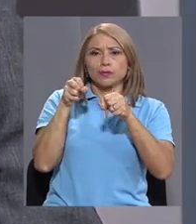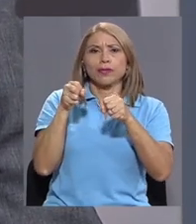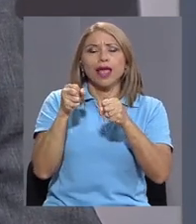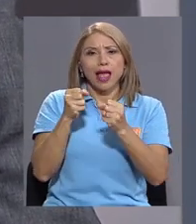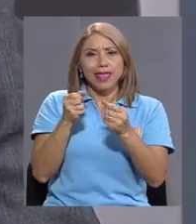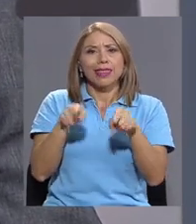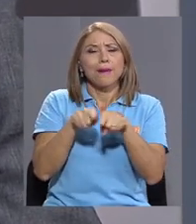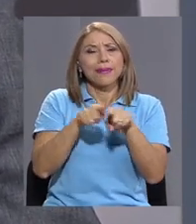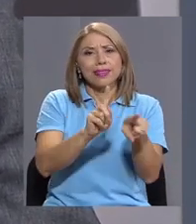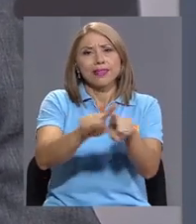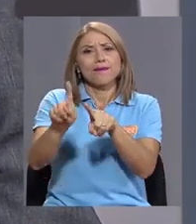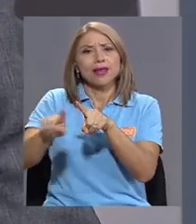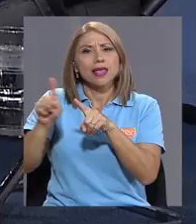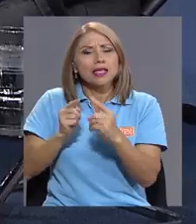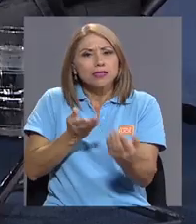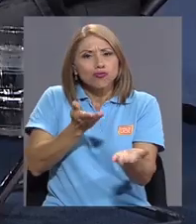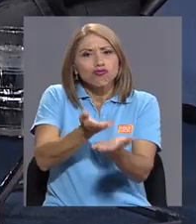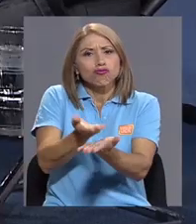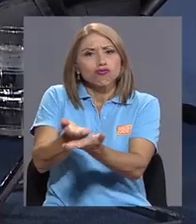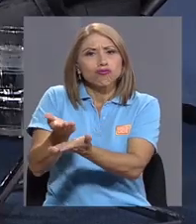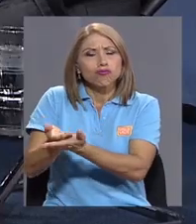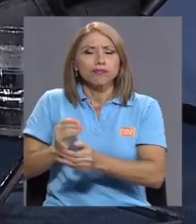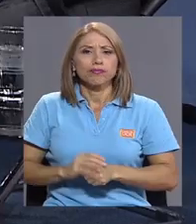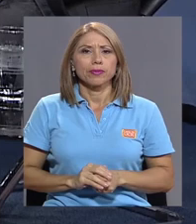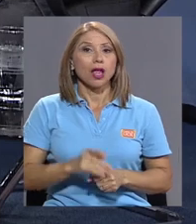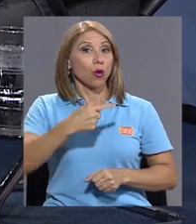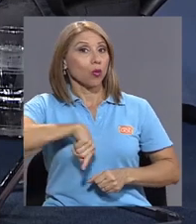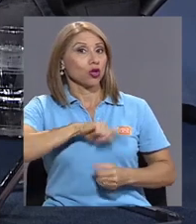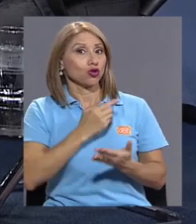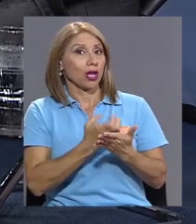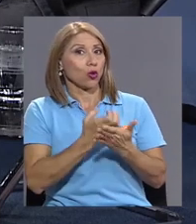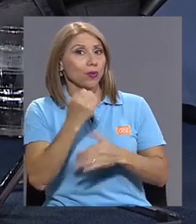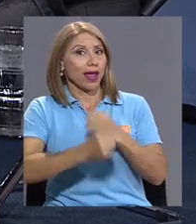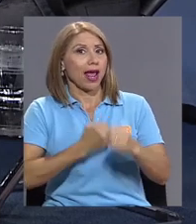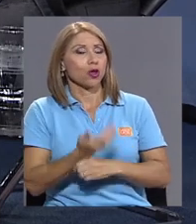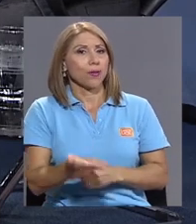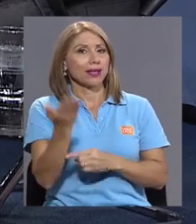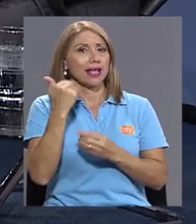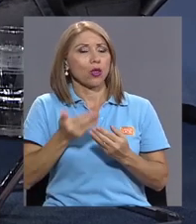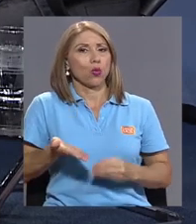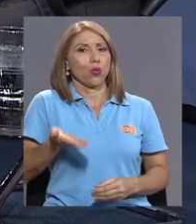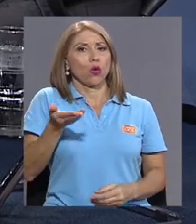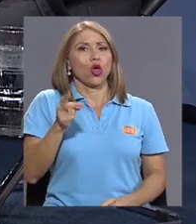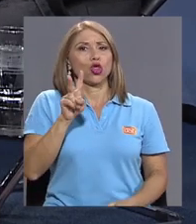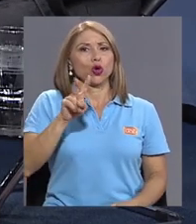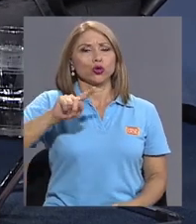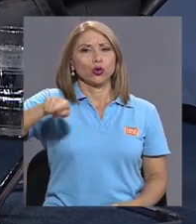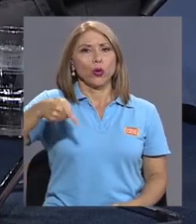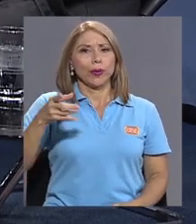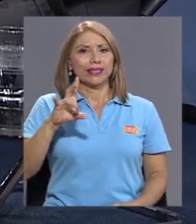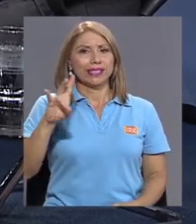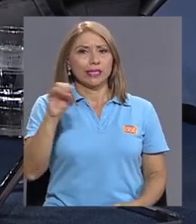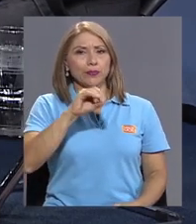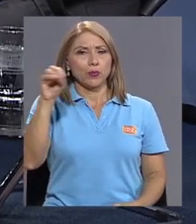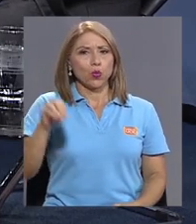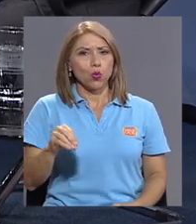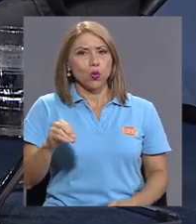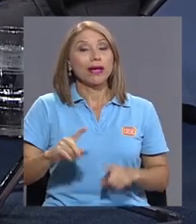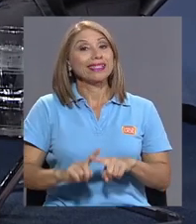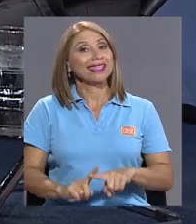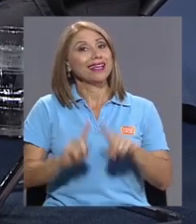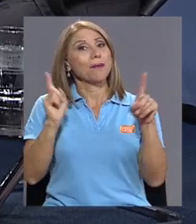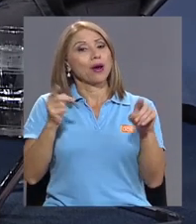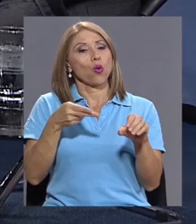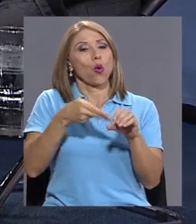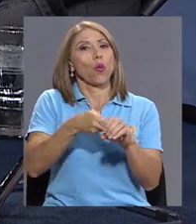se han planteado a nivel país. Bueno, nuestra economía creció el año pasado un 2,7% y sin embargo los